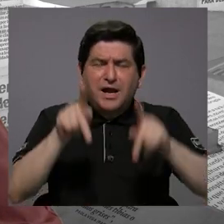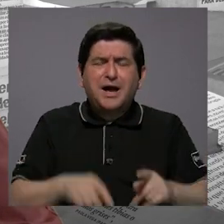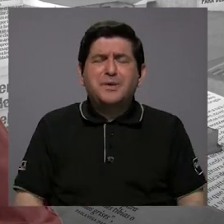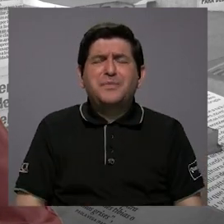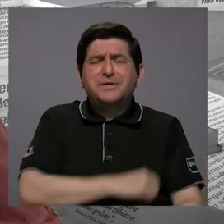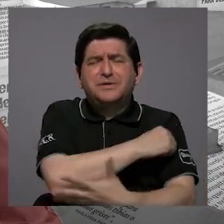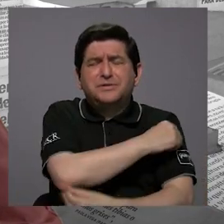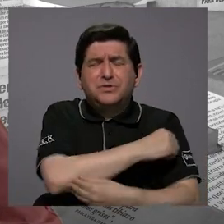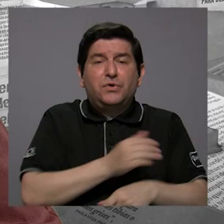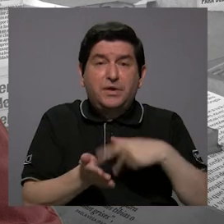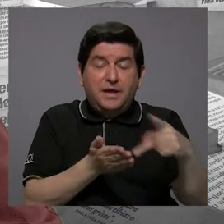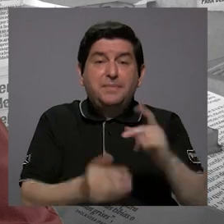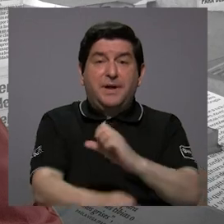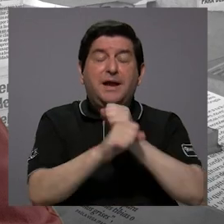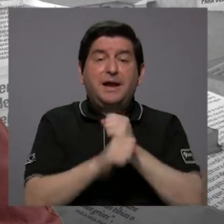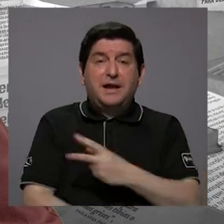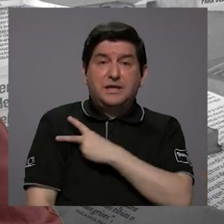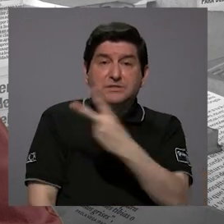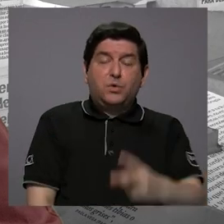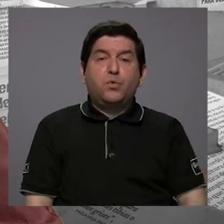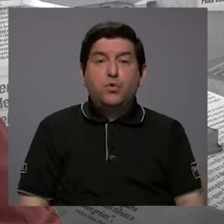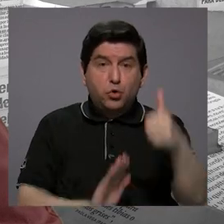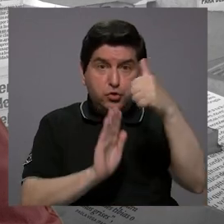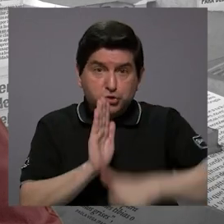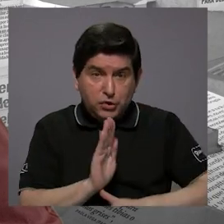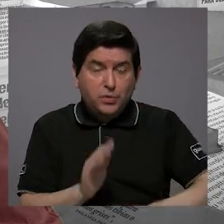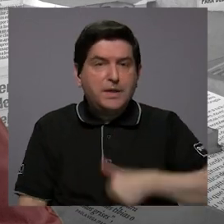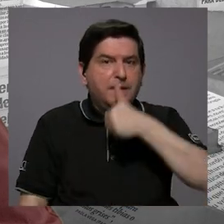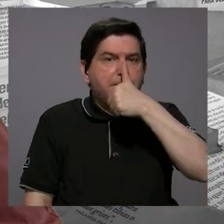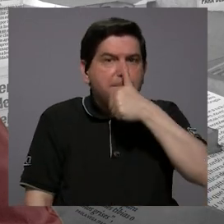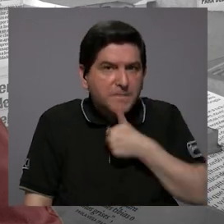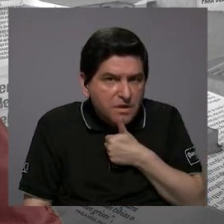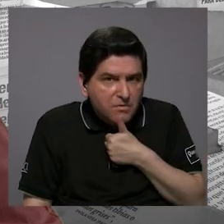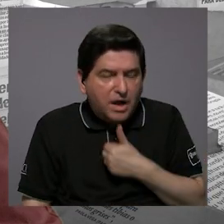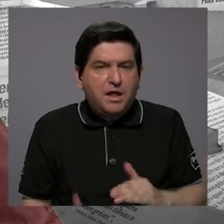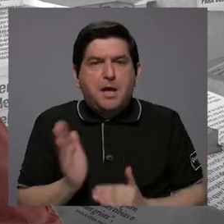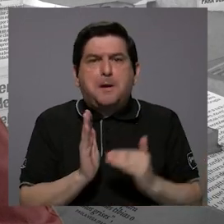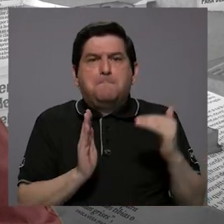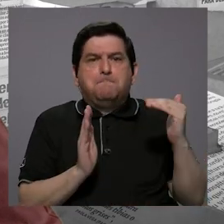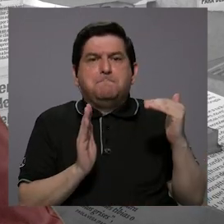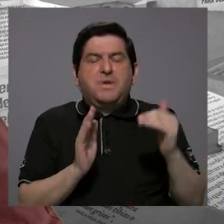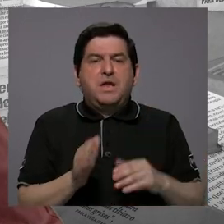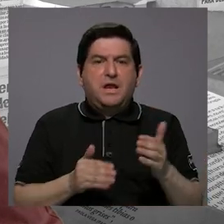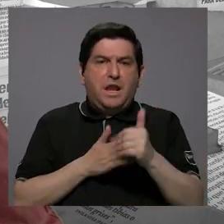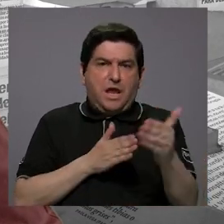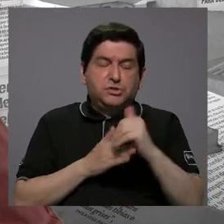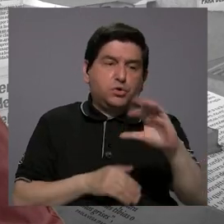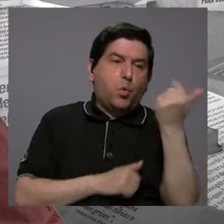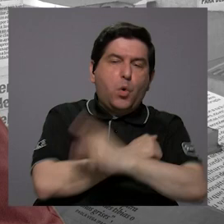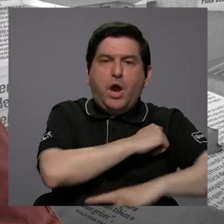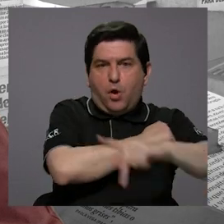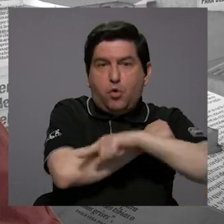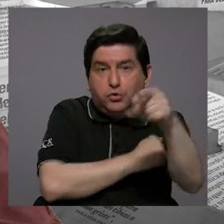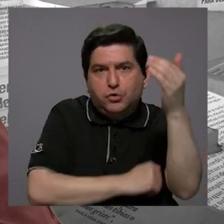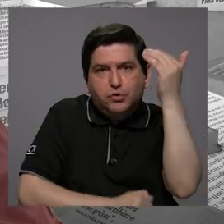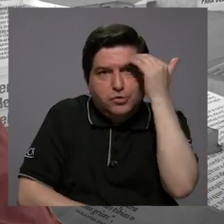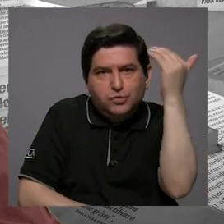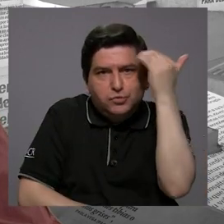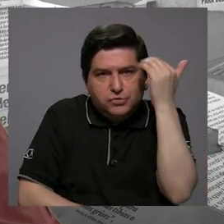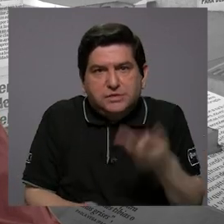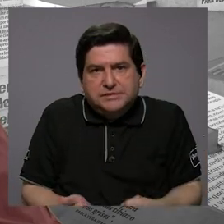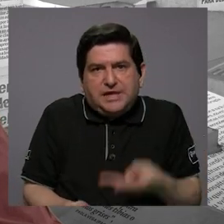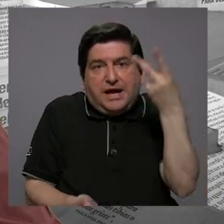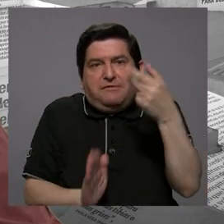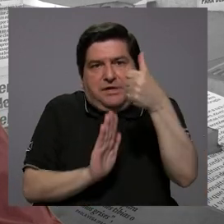recursos que paga su seguro voluntario, hacer una operación que en lo privado vale miles de dólares o que en otro país, pues usted sabe lo que